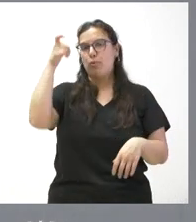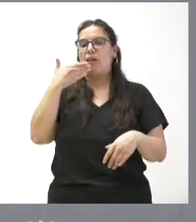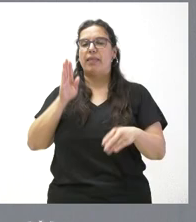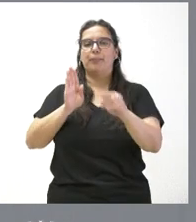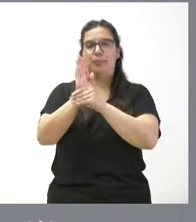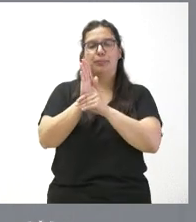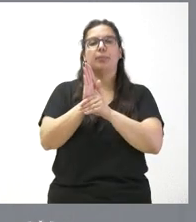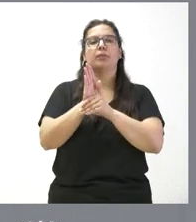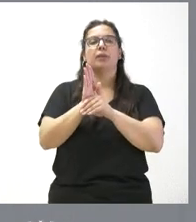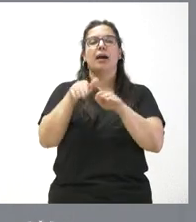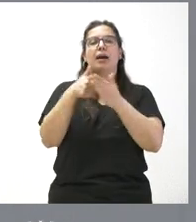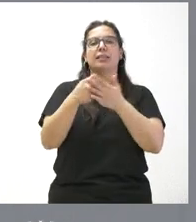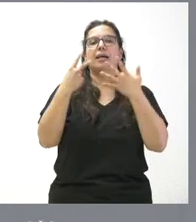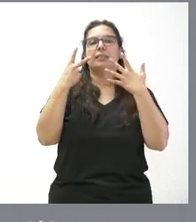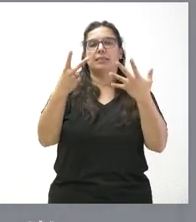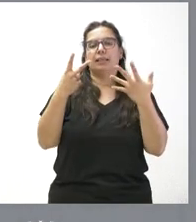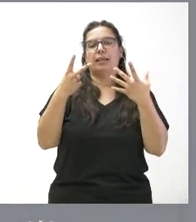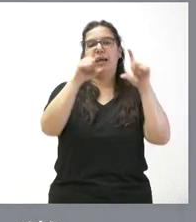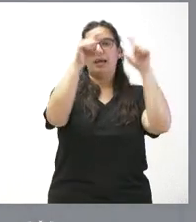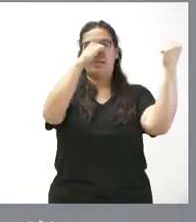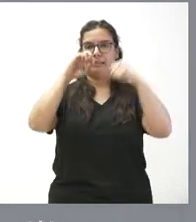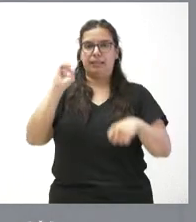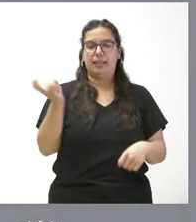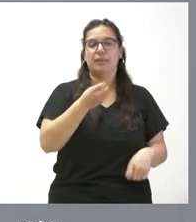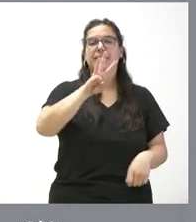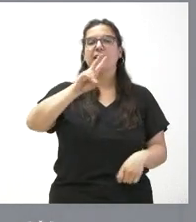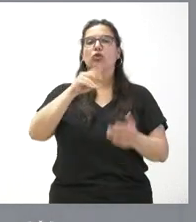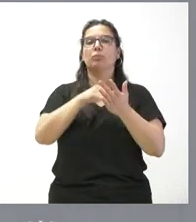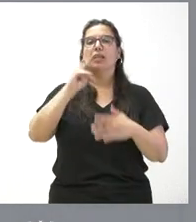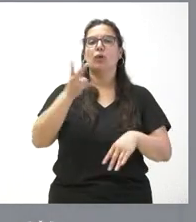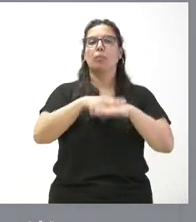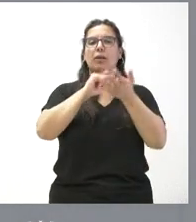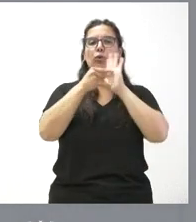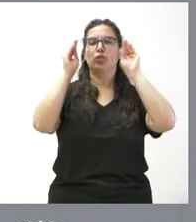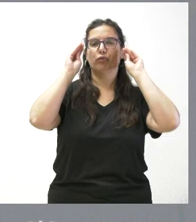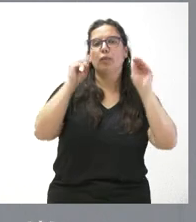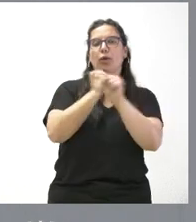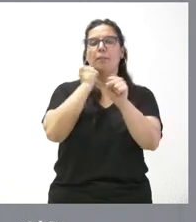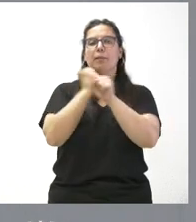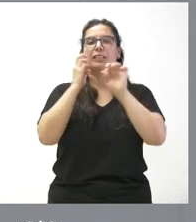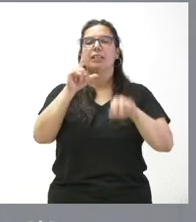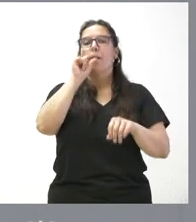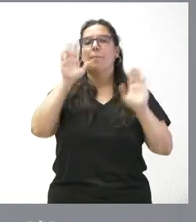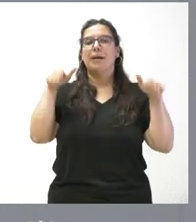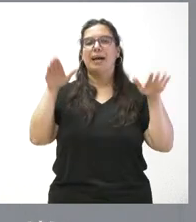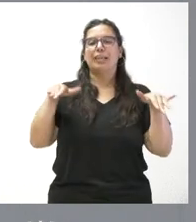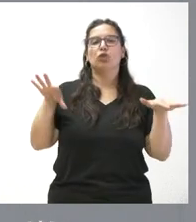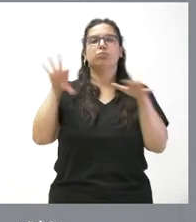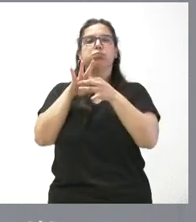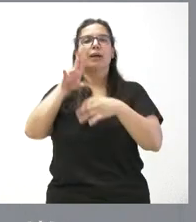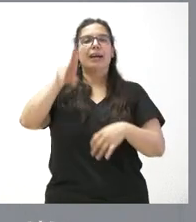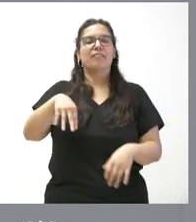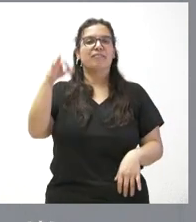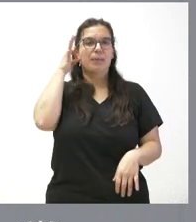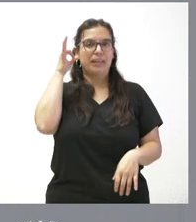económica a estas siete entidades. 32.000 euros para el proyecto de formación y empleo pajarillos en femenino. Se